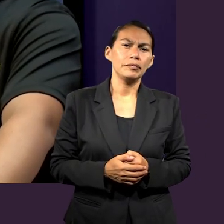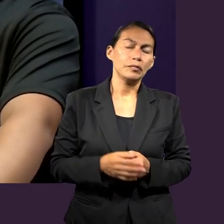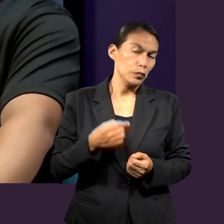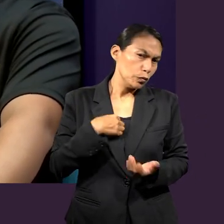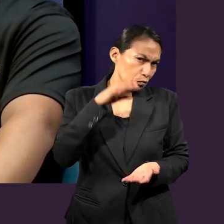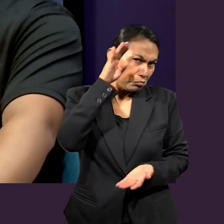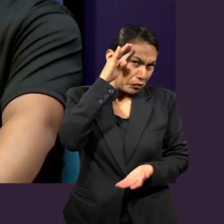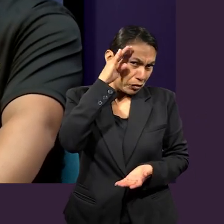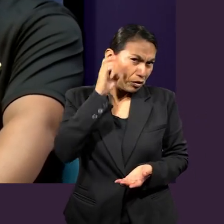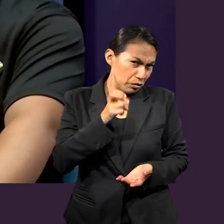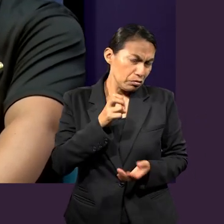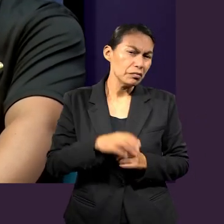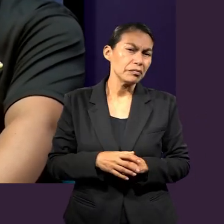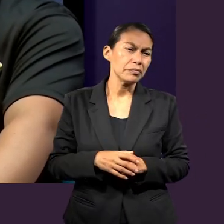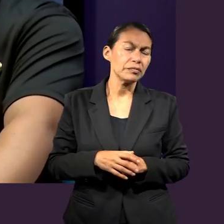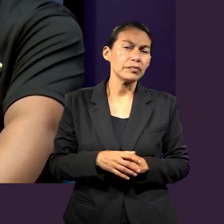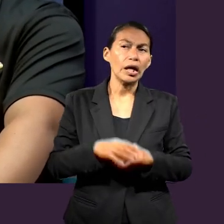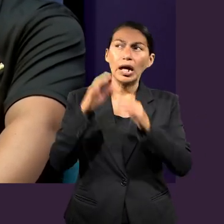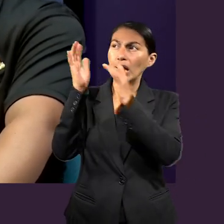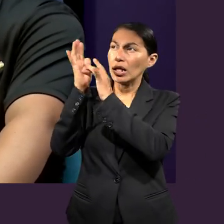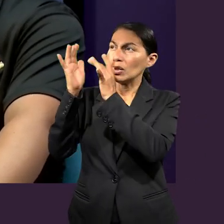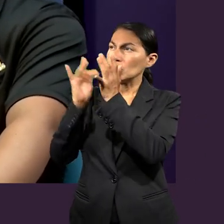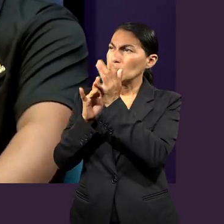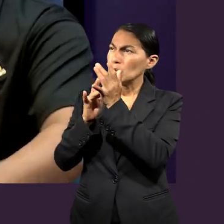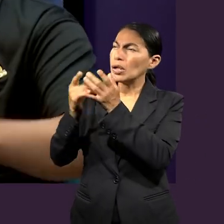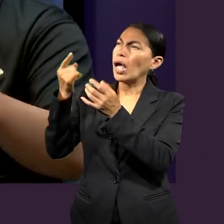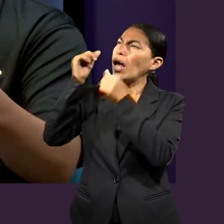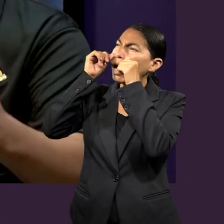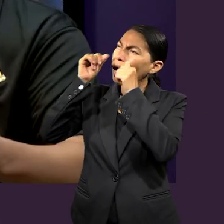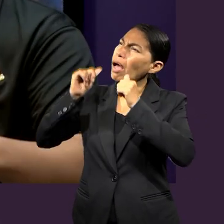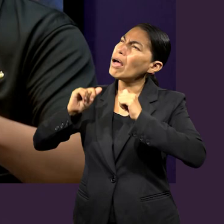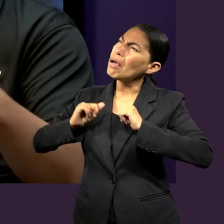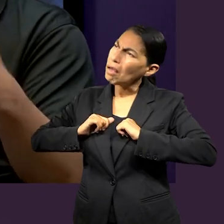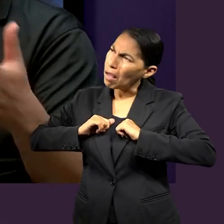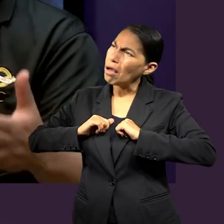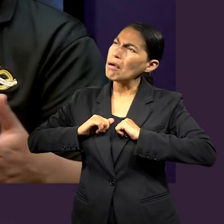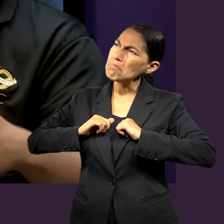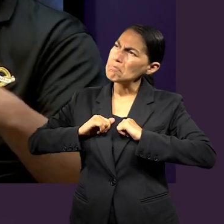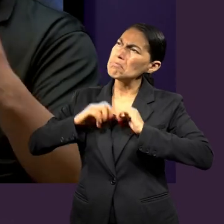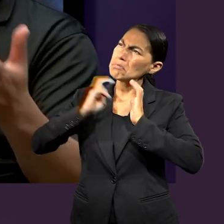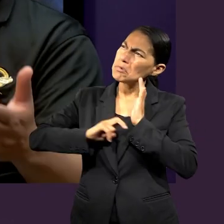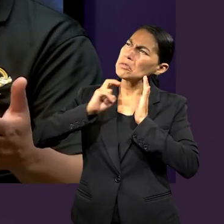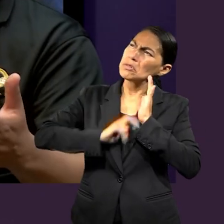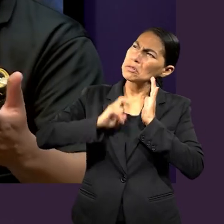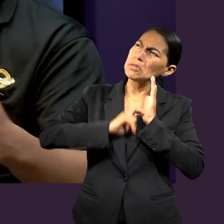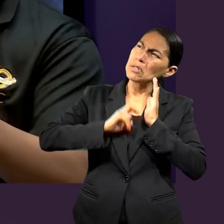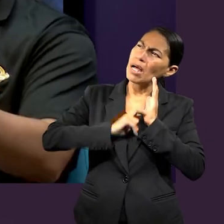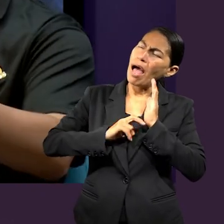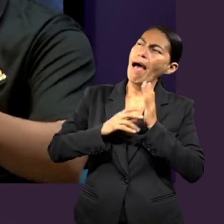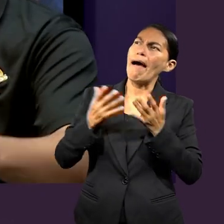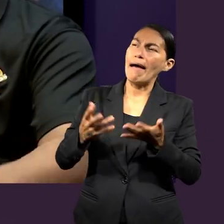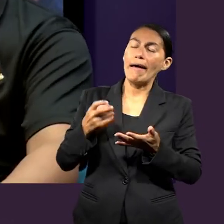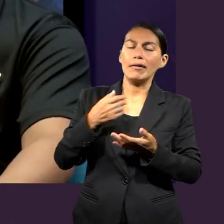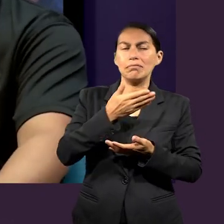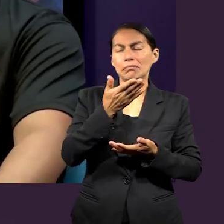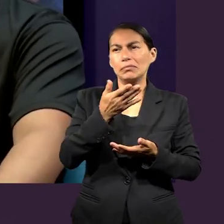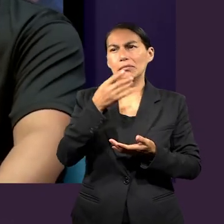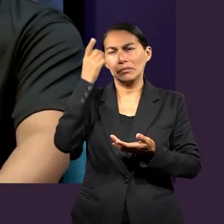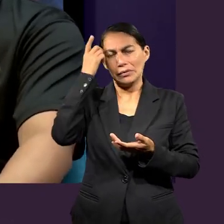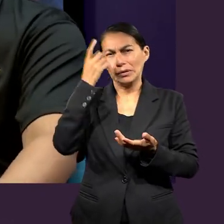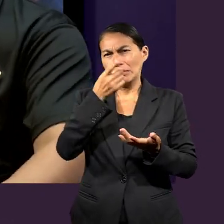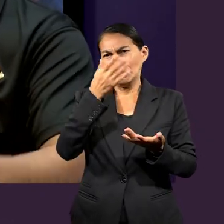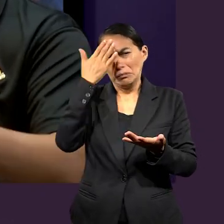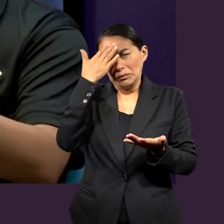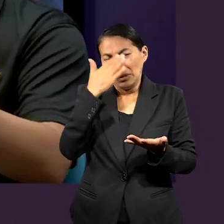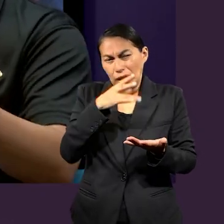yo uso esa palabra, de que Jesús, su obra, cómo nos escucha, lo que lleva, vamos a estudiar un poquito más adelante,